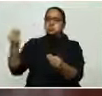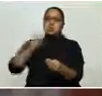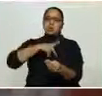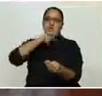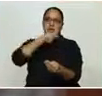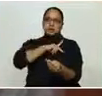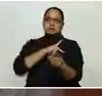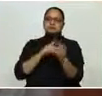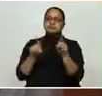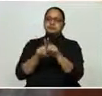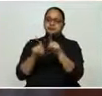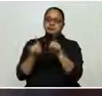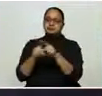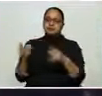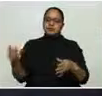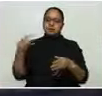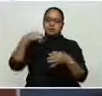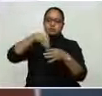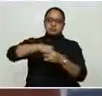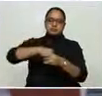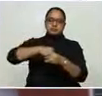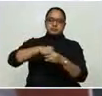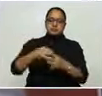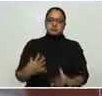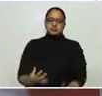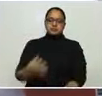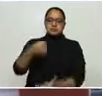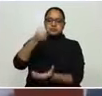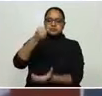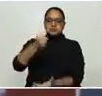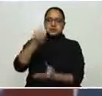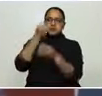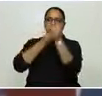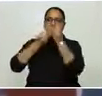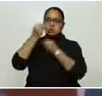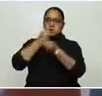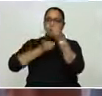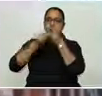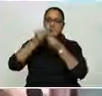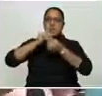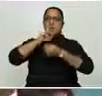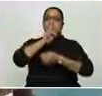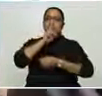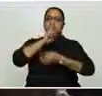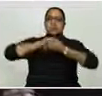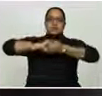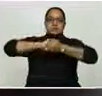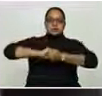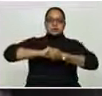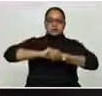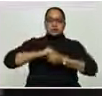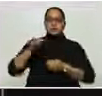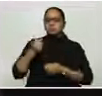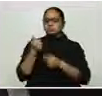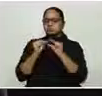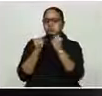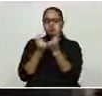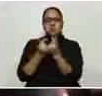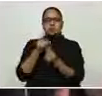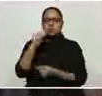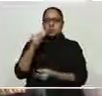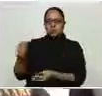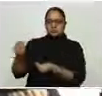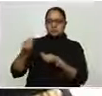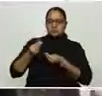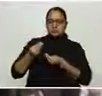combinarlo con Honduras Solidaria para que vaya dentro de la bolsa y hay un sector que no recibe Honduras